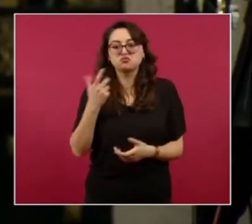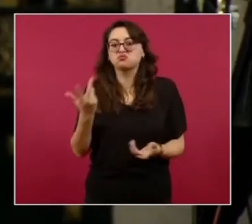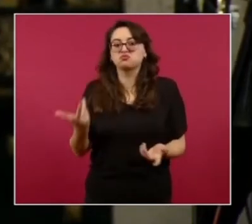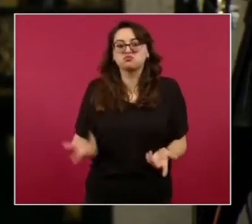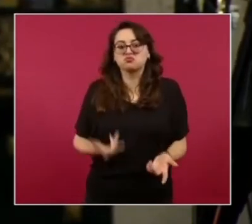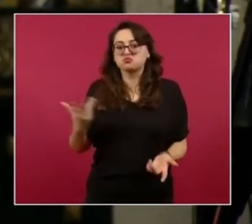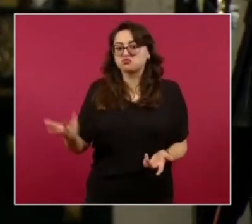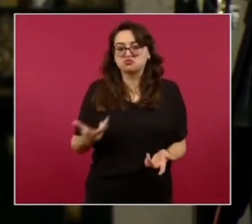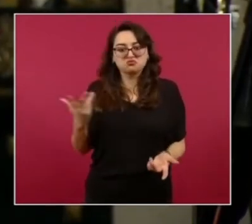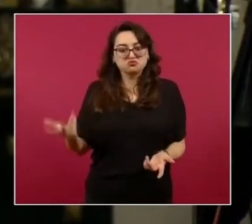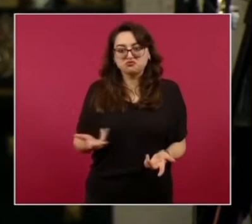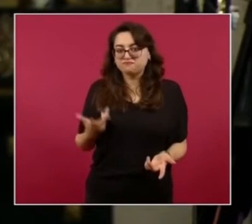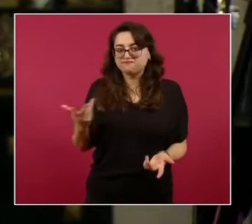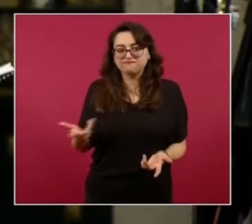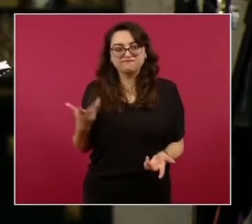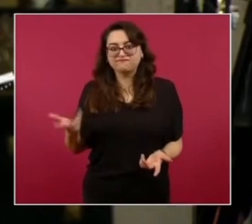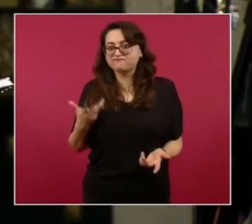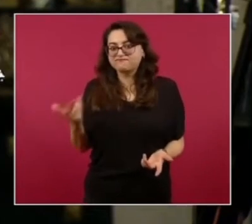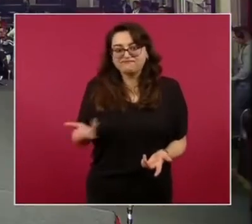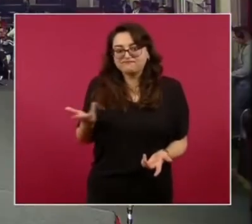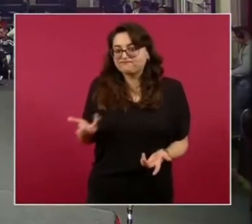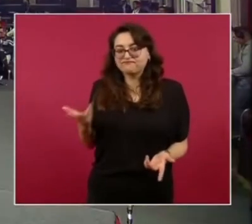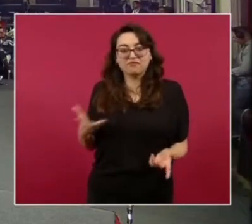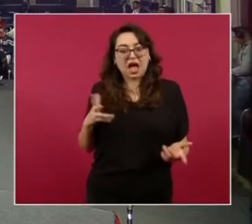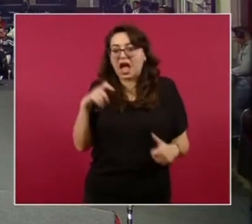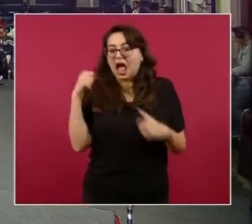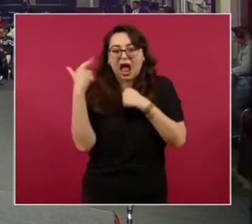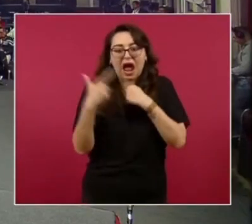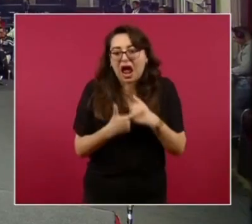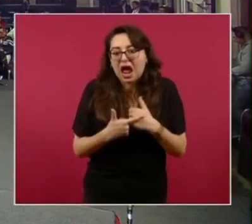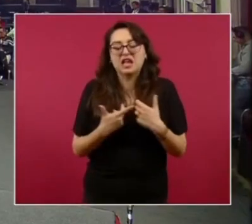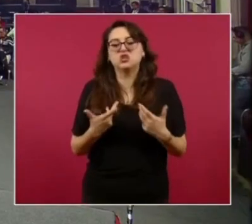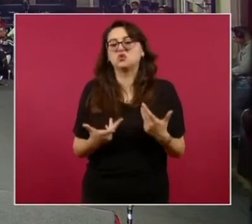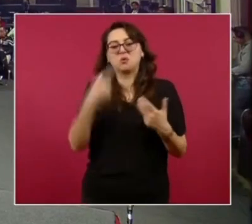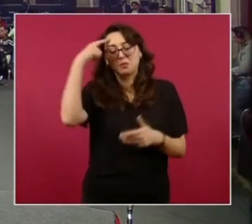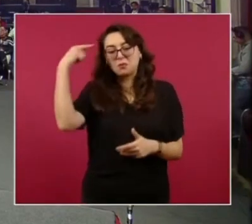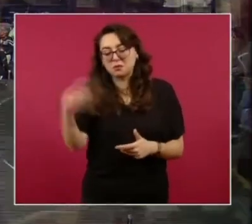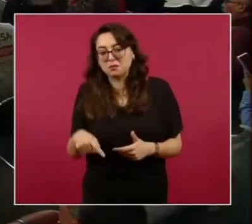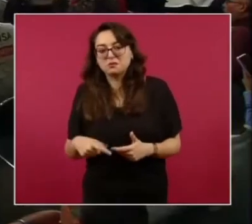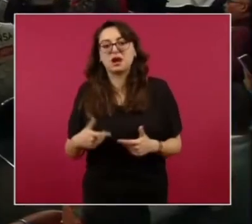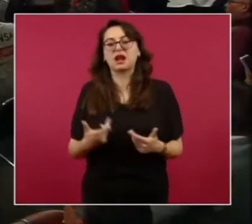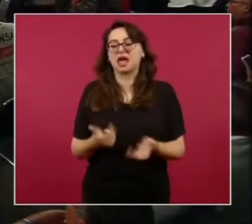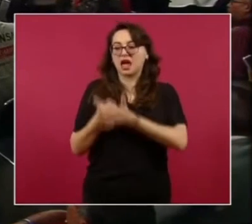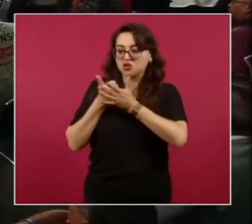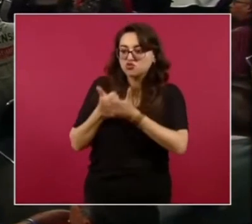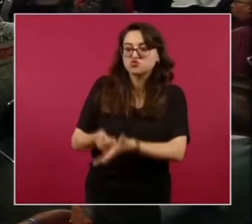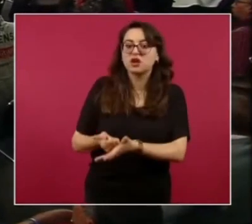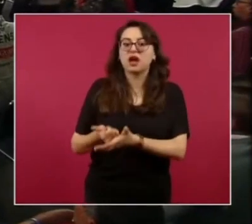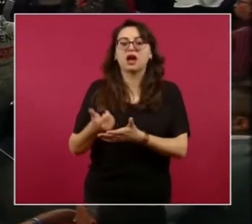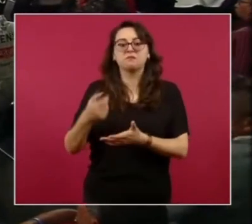estrategia en particular para poder auxiliar a estas comunidades Que,